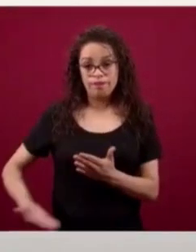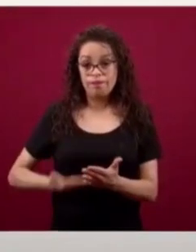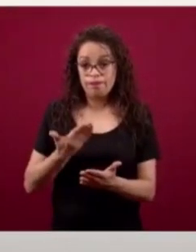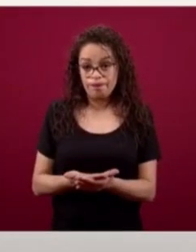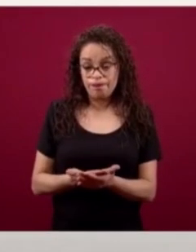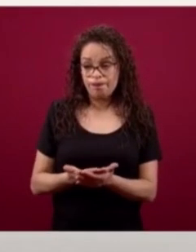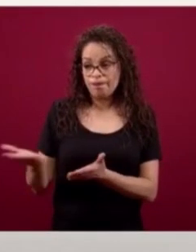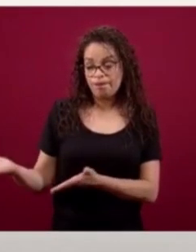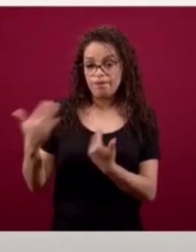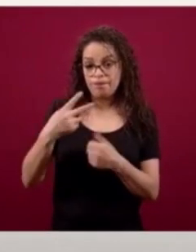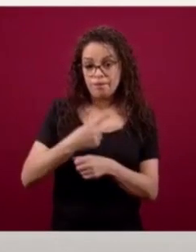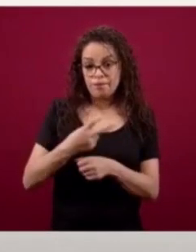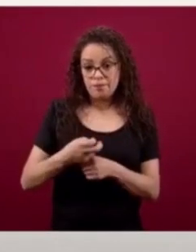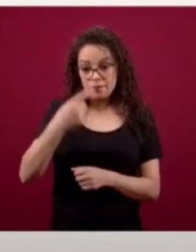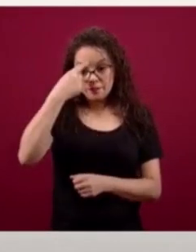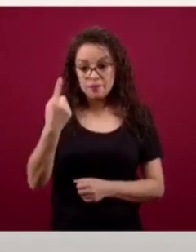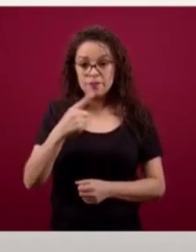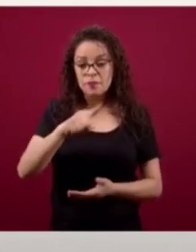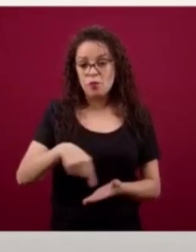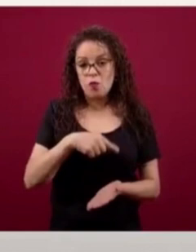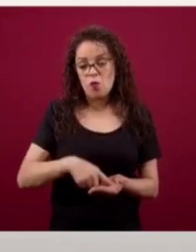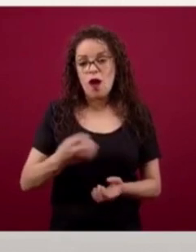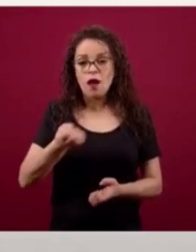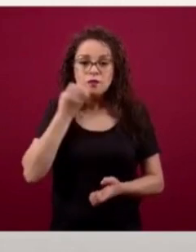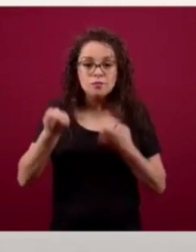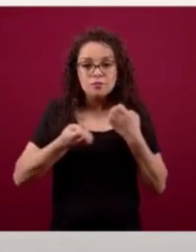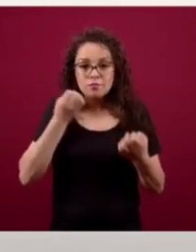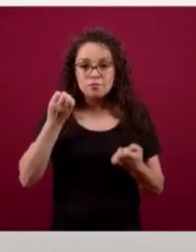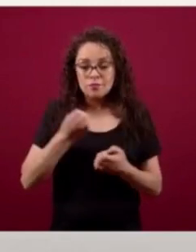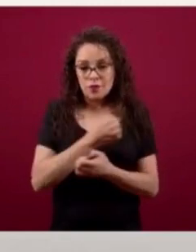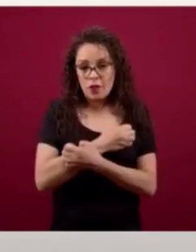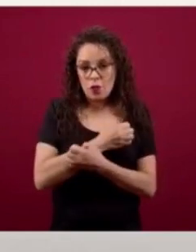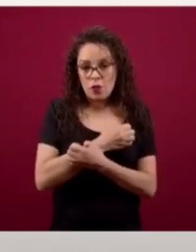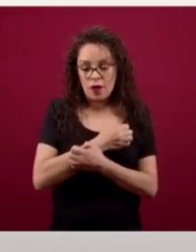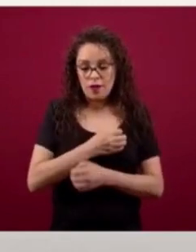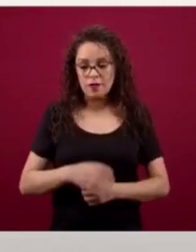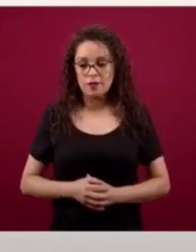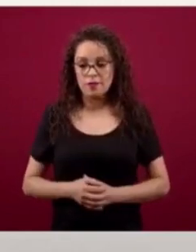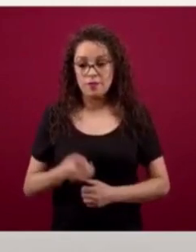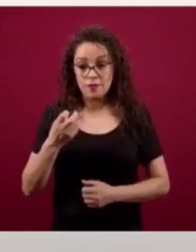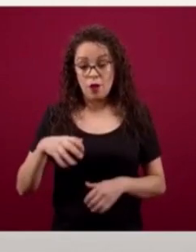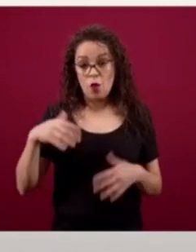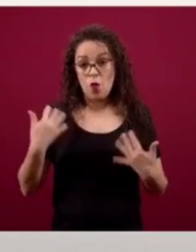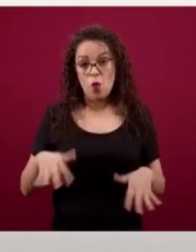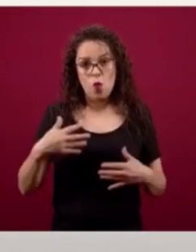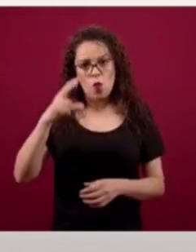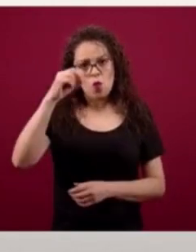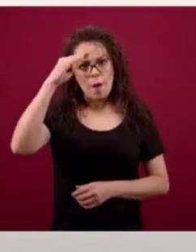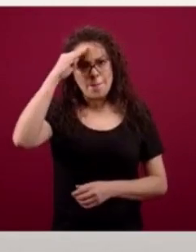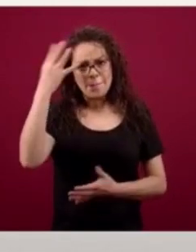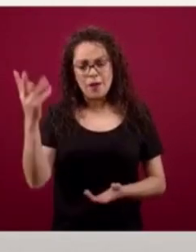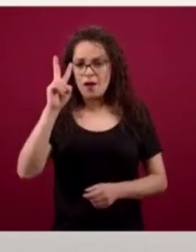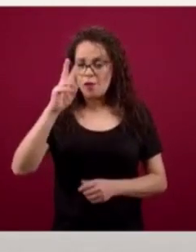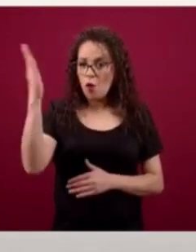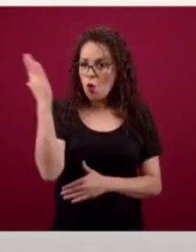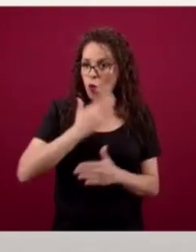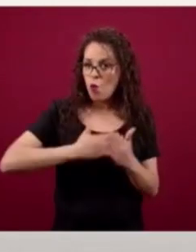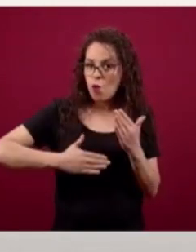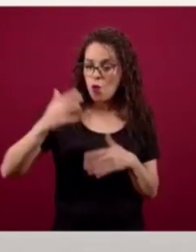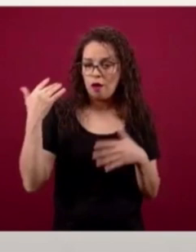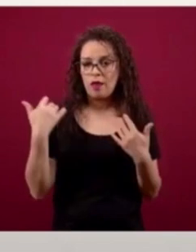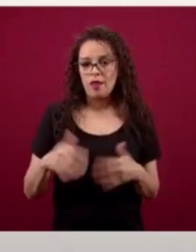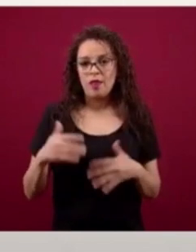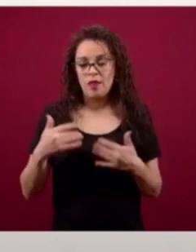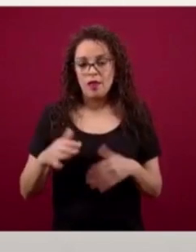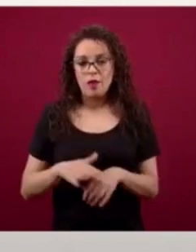resultando más exitosa de lo que habíamos imaginado. Tenemos la posibilidad de construir 40 nuevas escuelas, el presupuesto